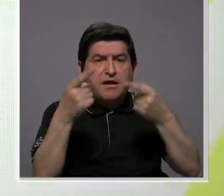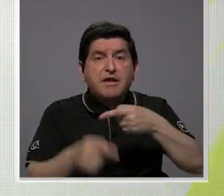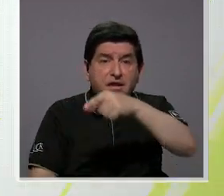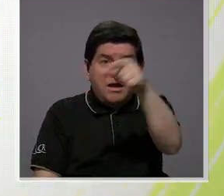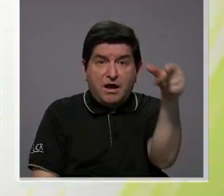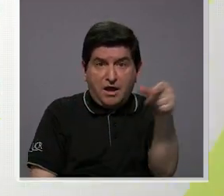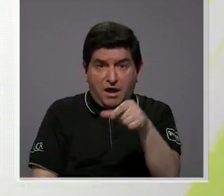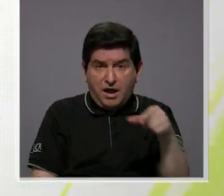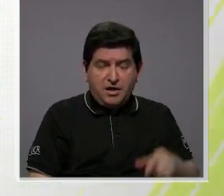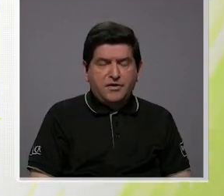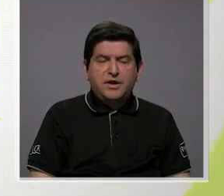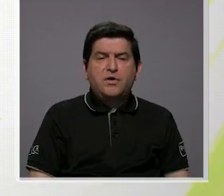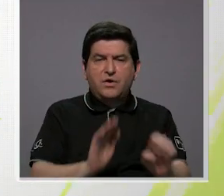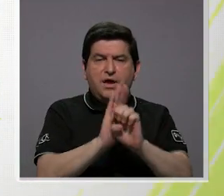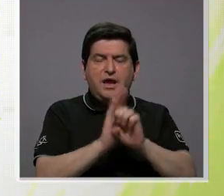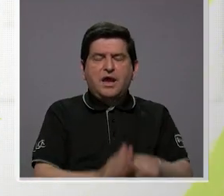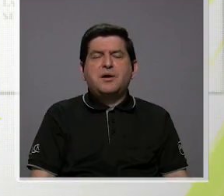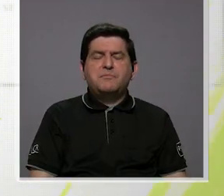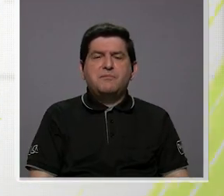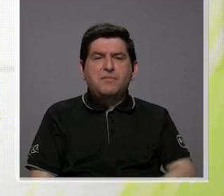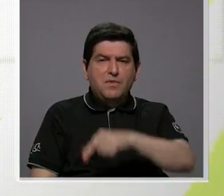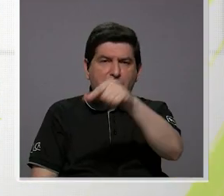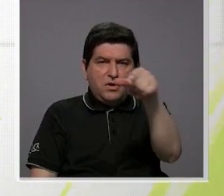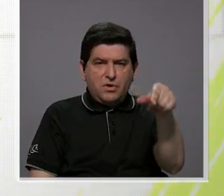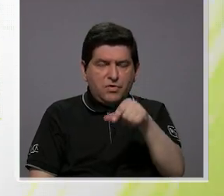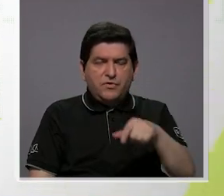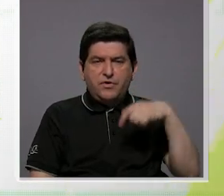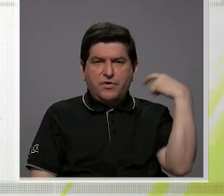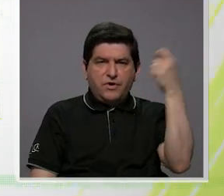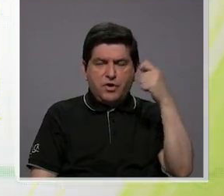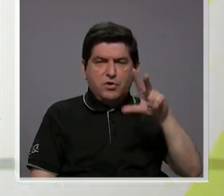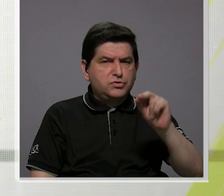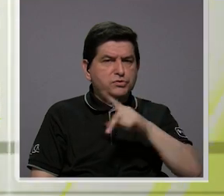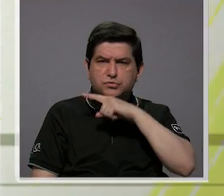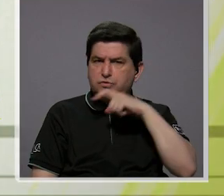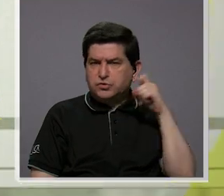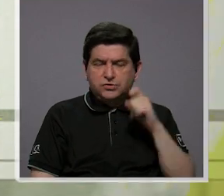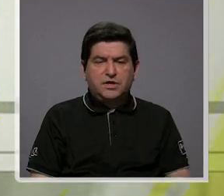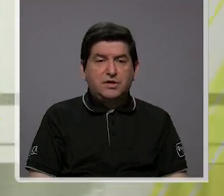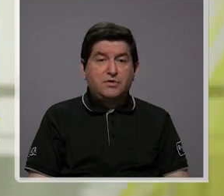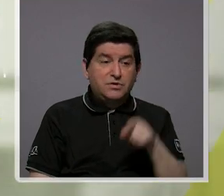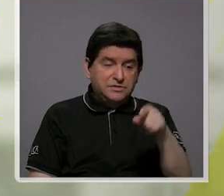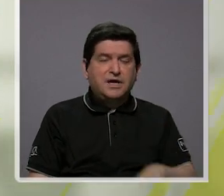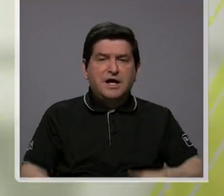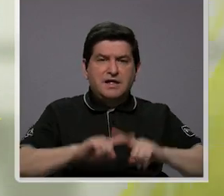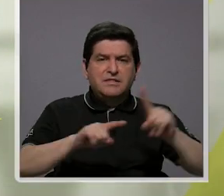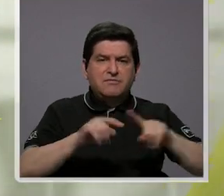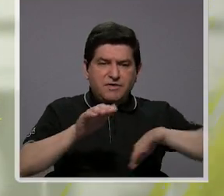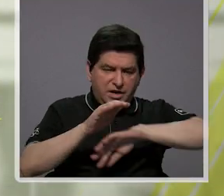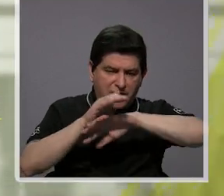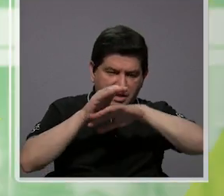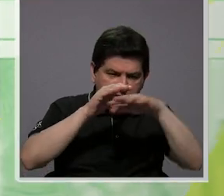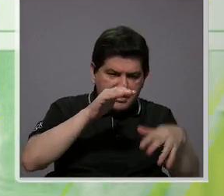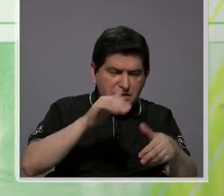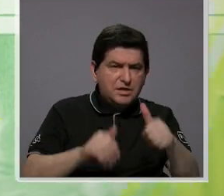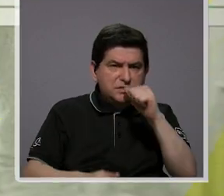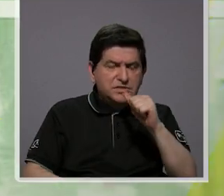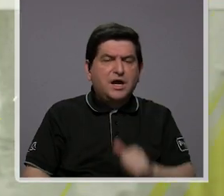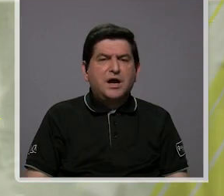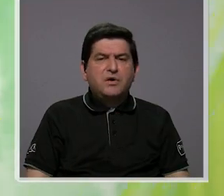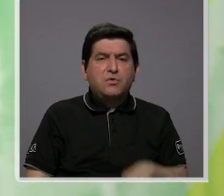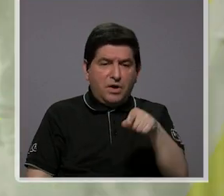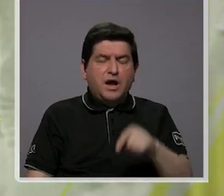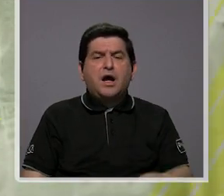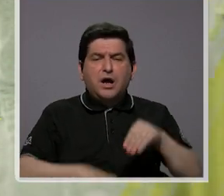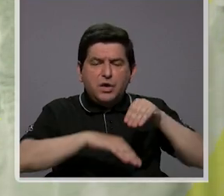por eso hay ríos en Guanacaste que no se secan en la época seca, porque están siendo alimentados por acuíferos y también la podemos